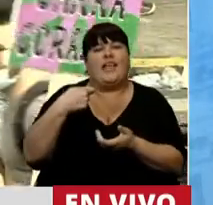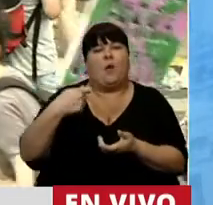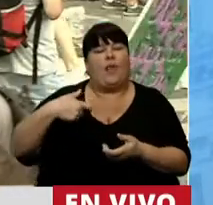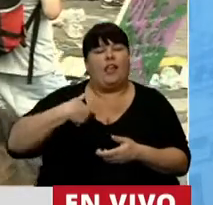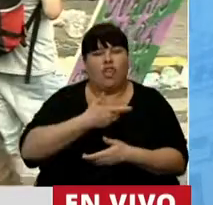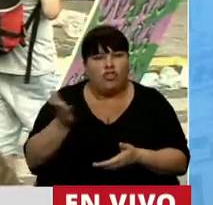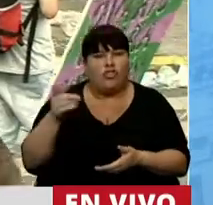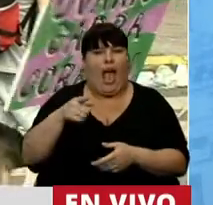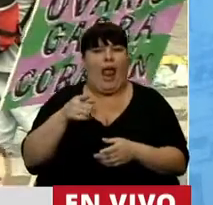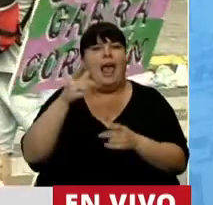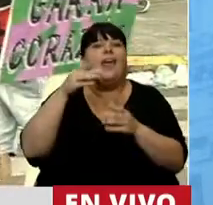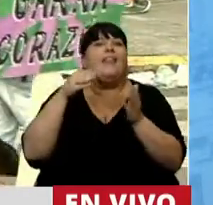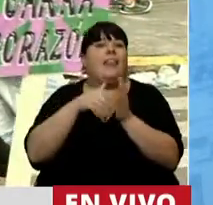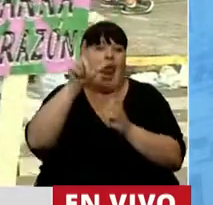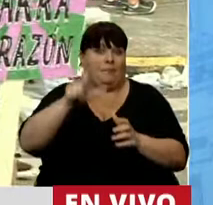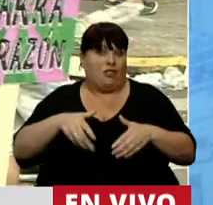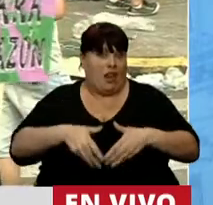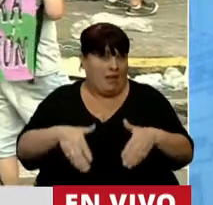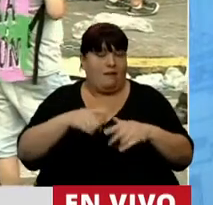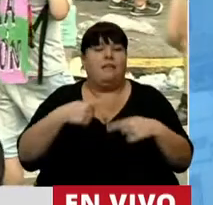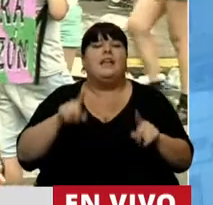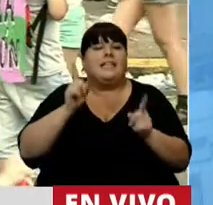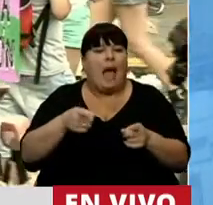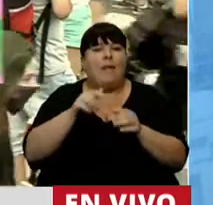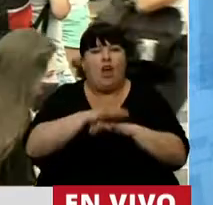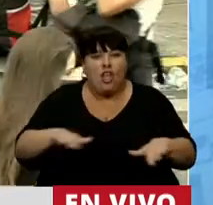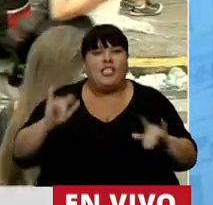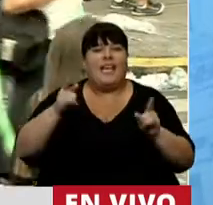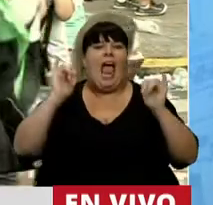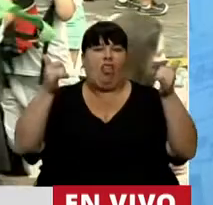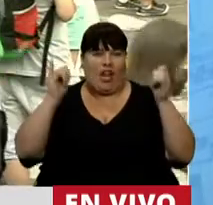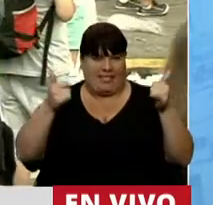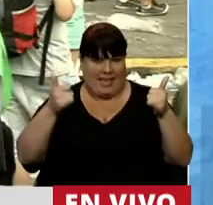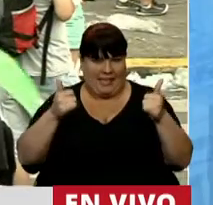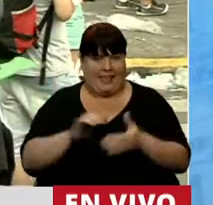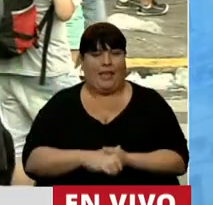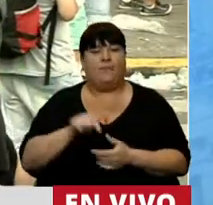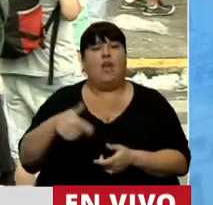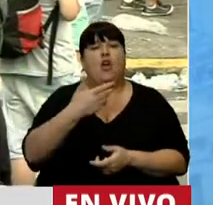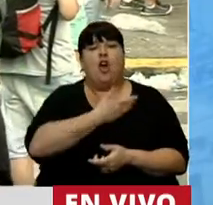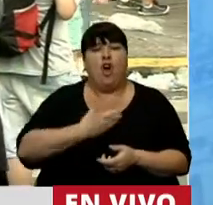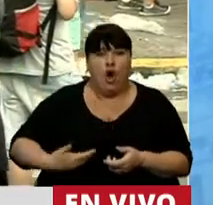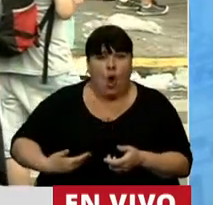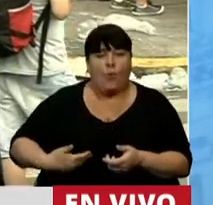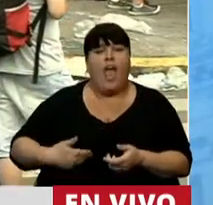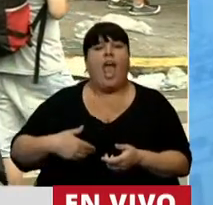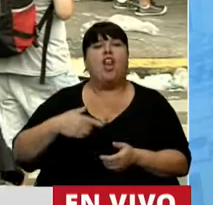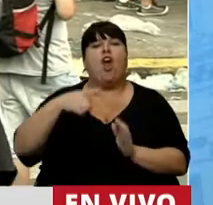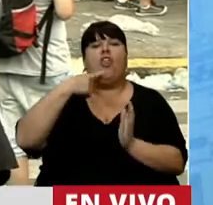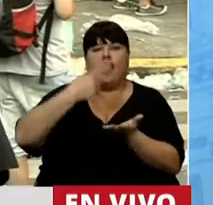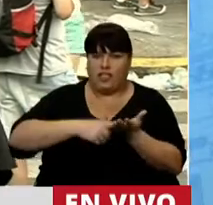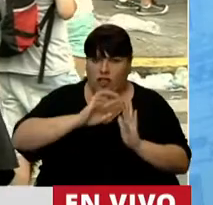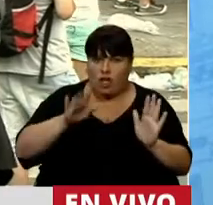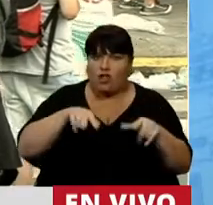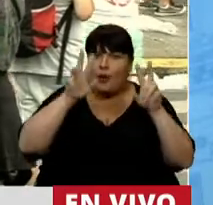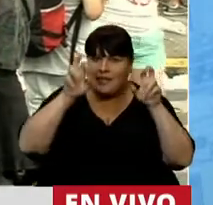respecto a las personas gestantes, como también en la primera infancia y en la adolescencia. Y esto nuestro gobierno ha tomado medidas en